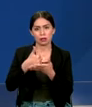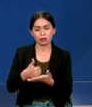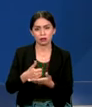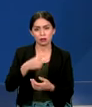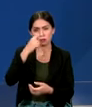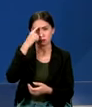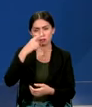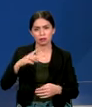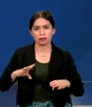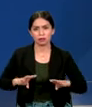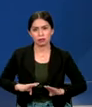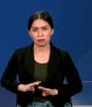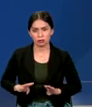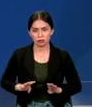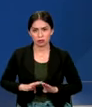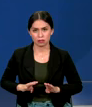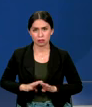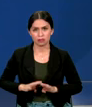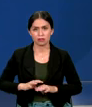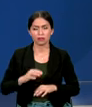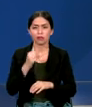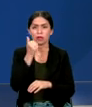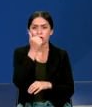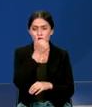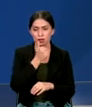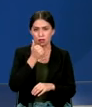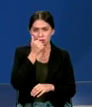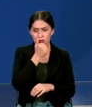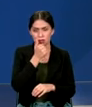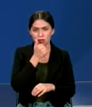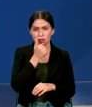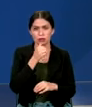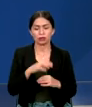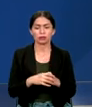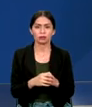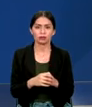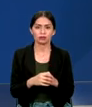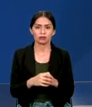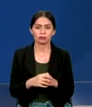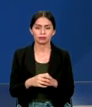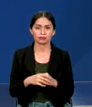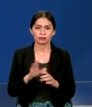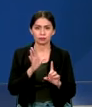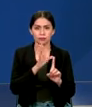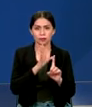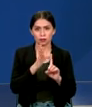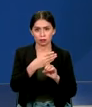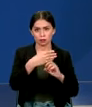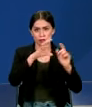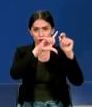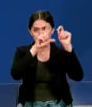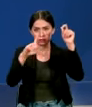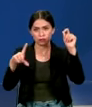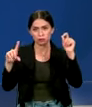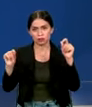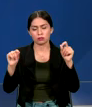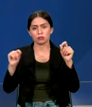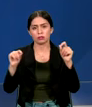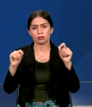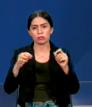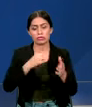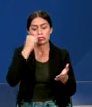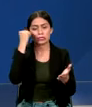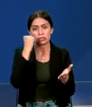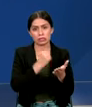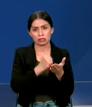estructura de la Secretaría de Educación y Deporte que cuenta con la autorización del Consejo Nacional de Normalización y Certificación de Competencias